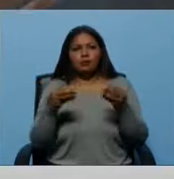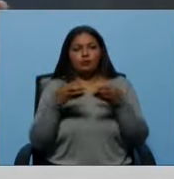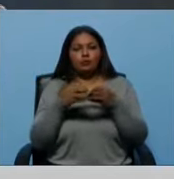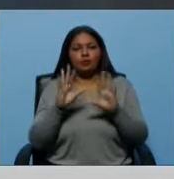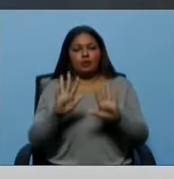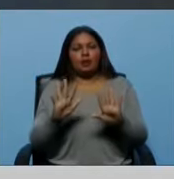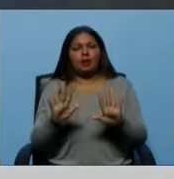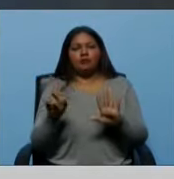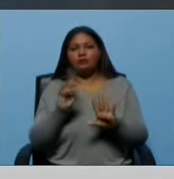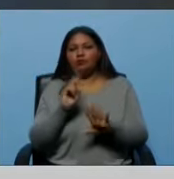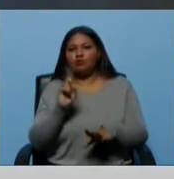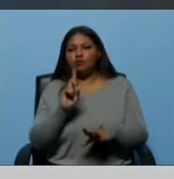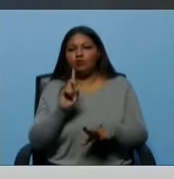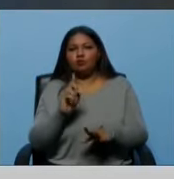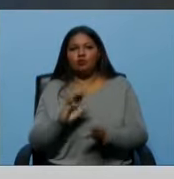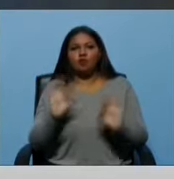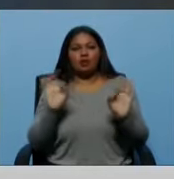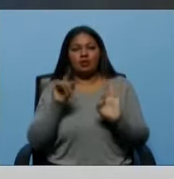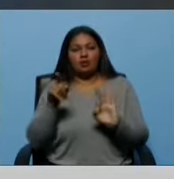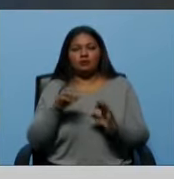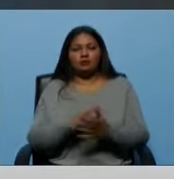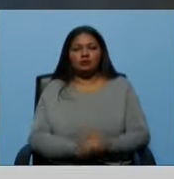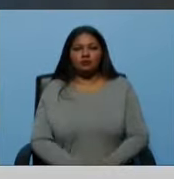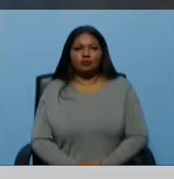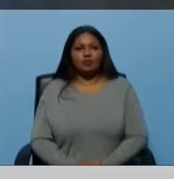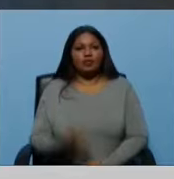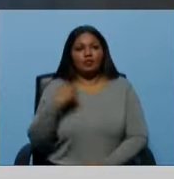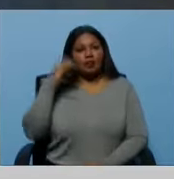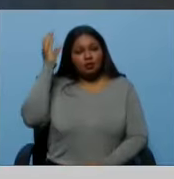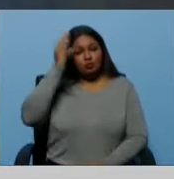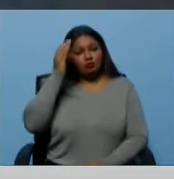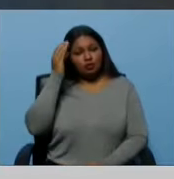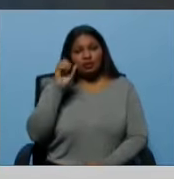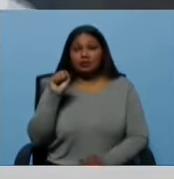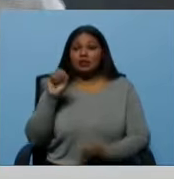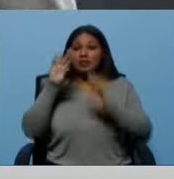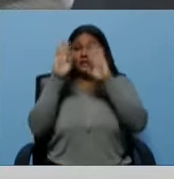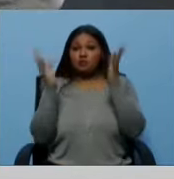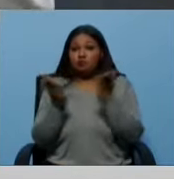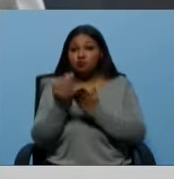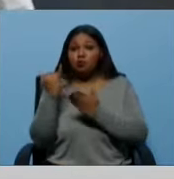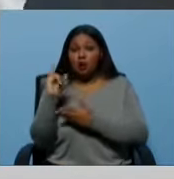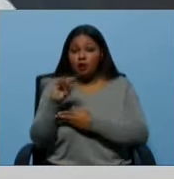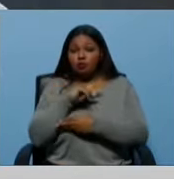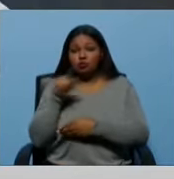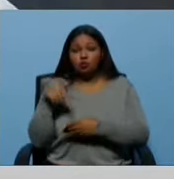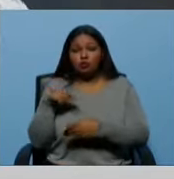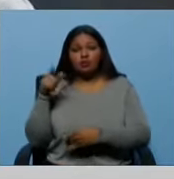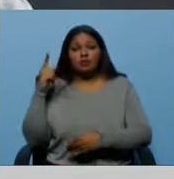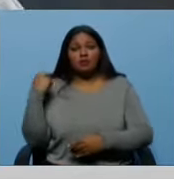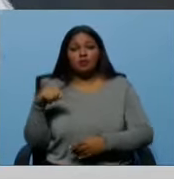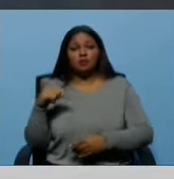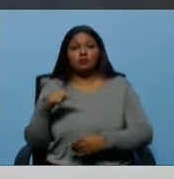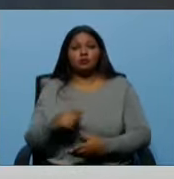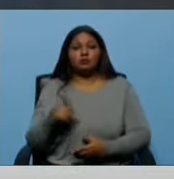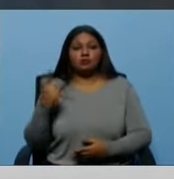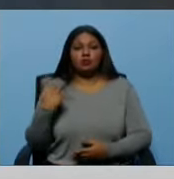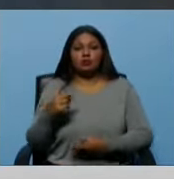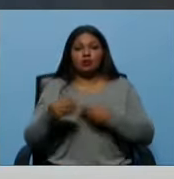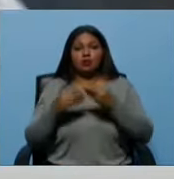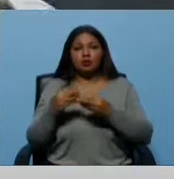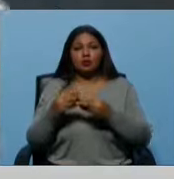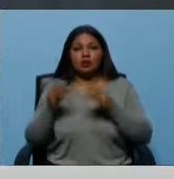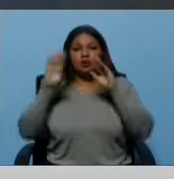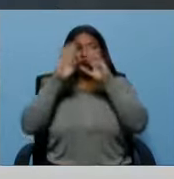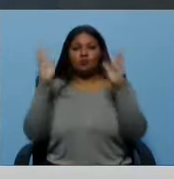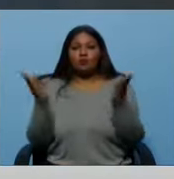digitales. No, no estoy diciendo nada de eso. Pero tener conciencia. Ese mundo existe. Eso es un mundo en el que estamos todas y todos. Entonces, como es un mundo en